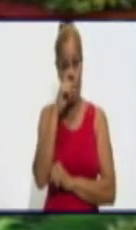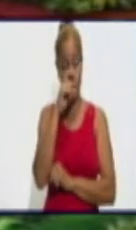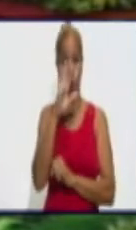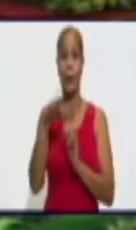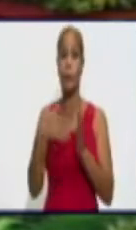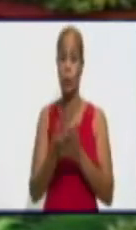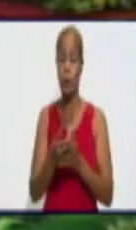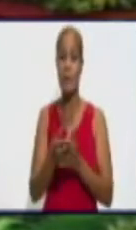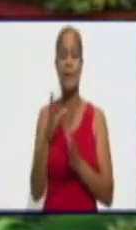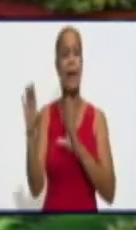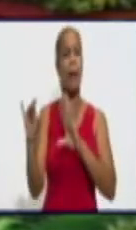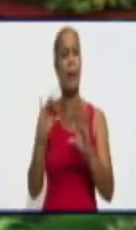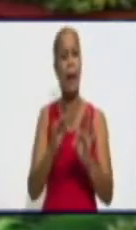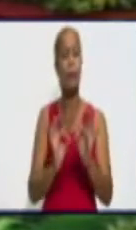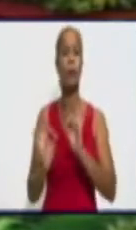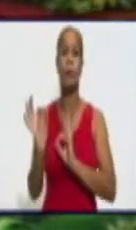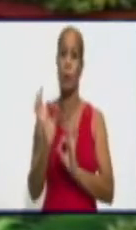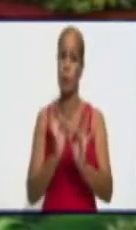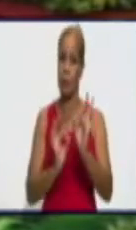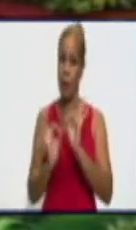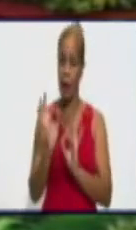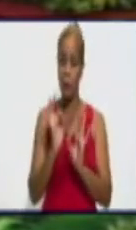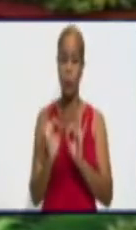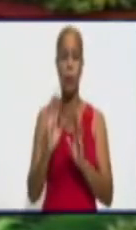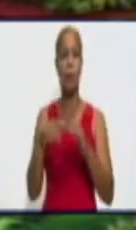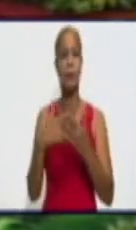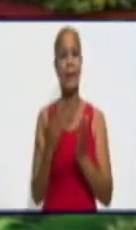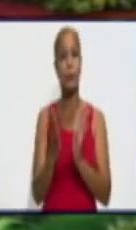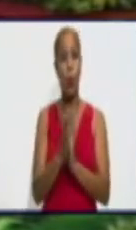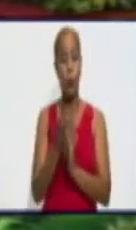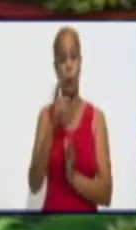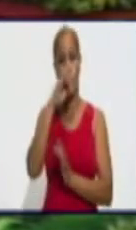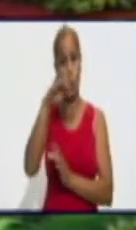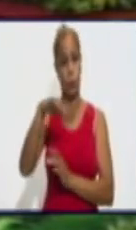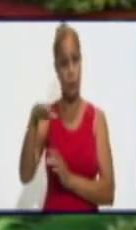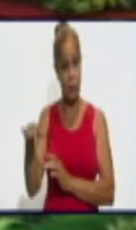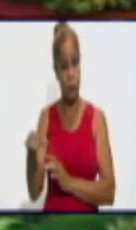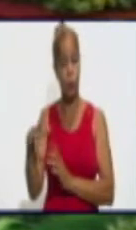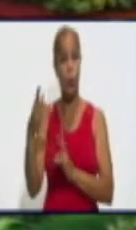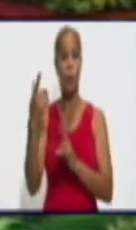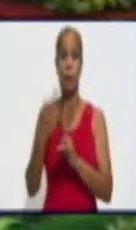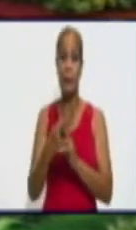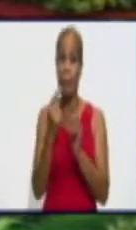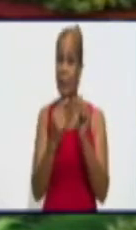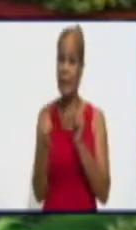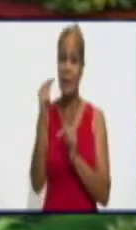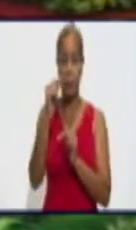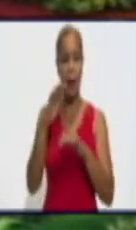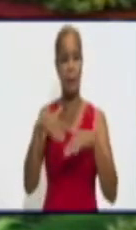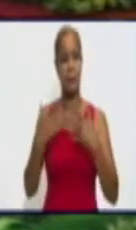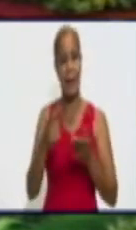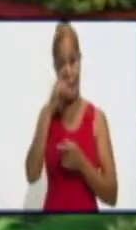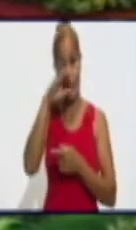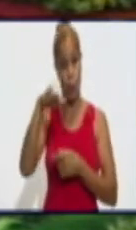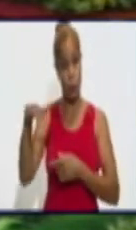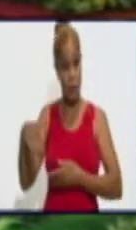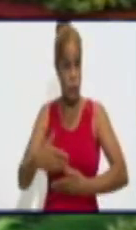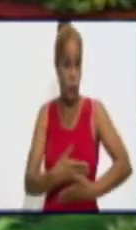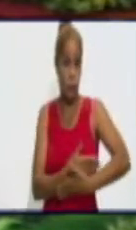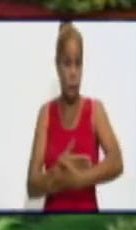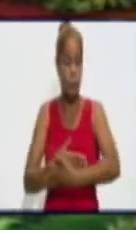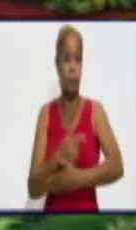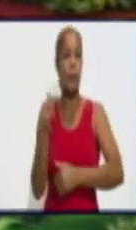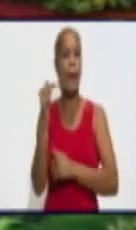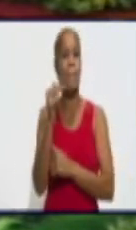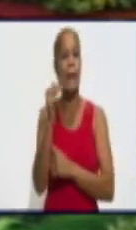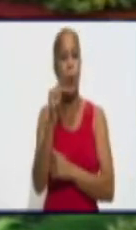cuidado a las personas de edad pediátrica, pero fundamentalmente estos niños y niñas menores de